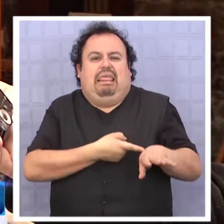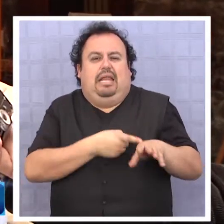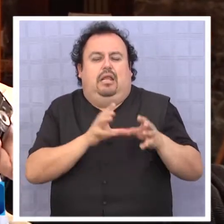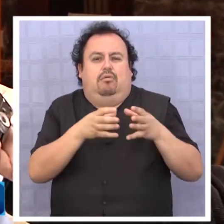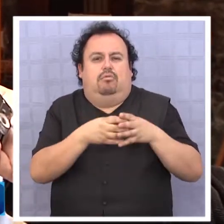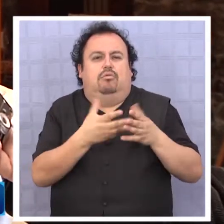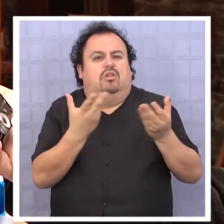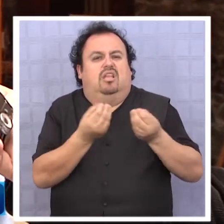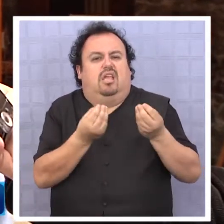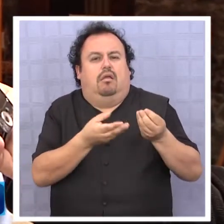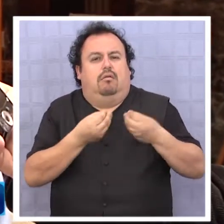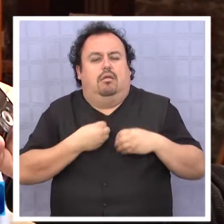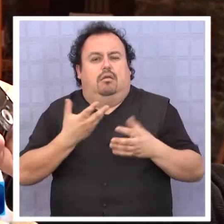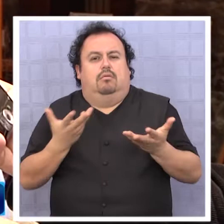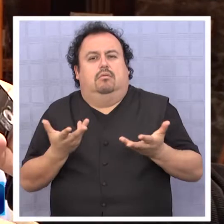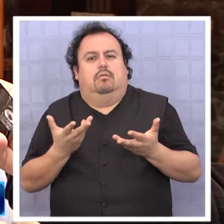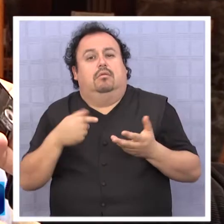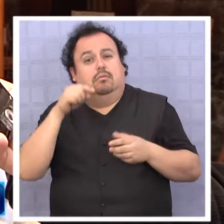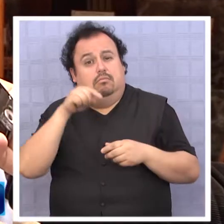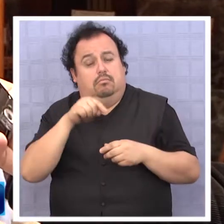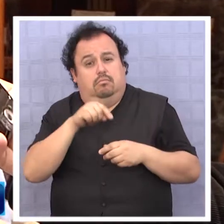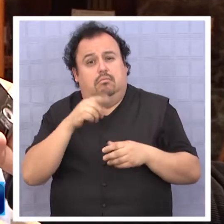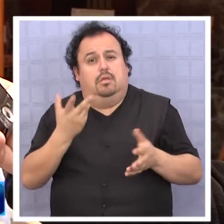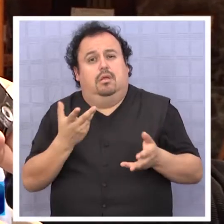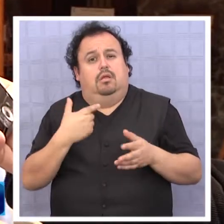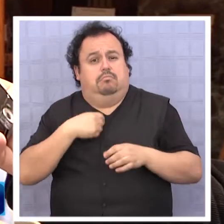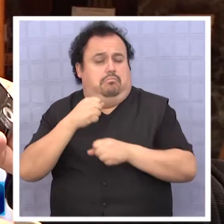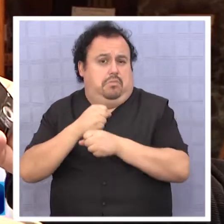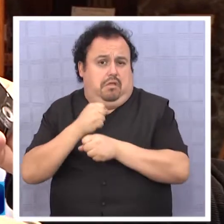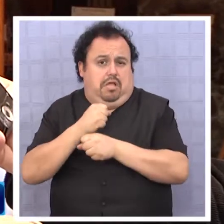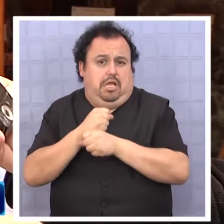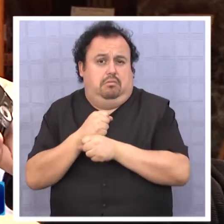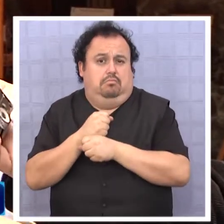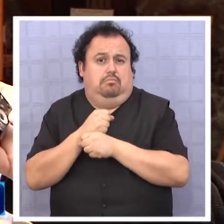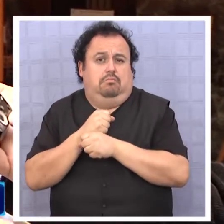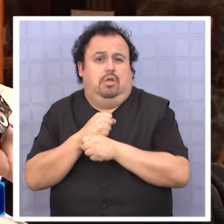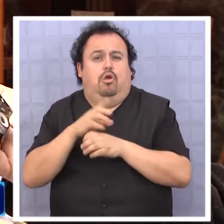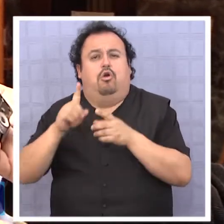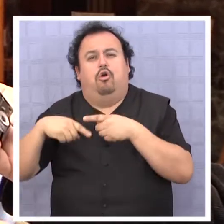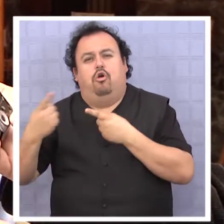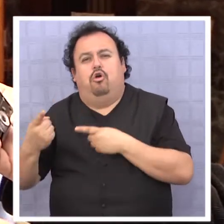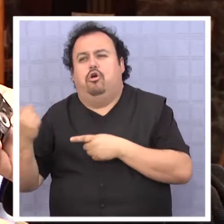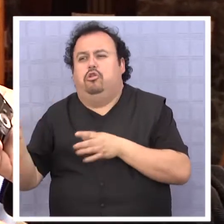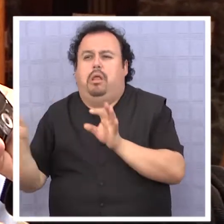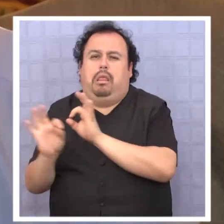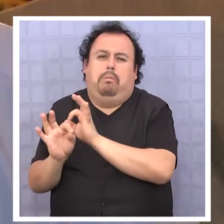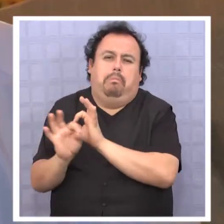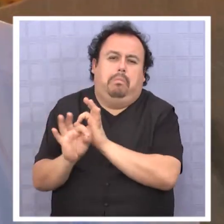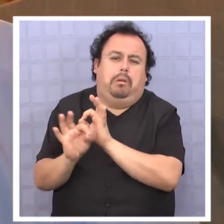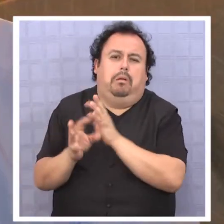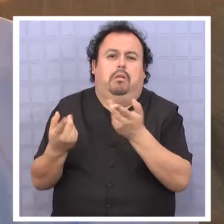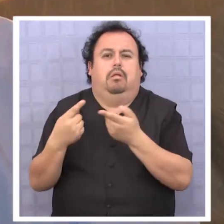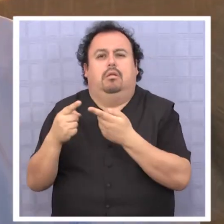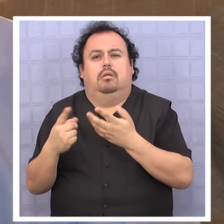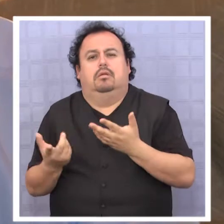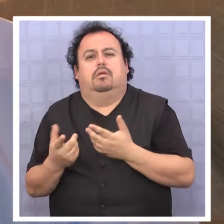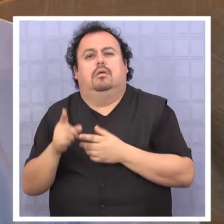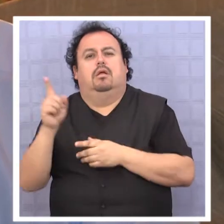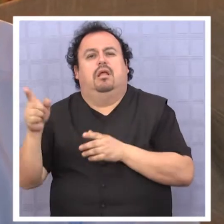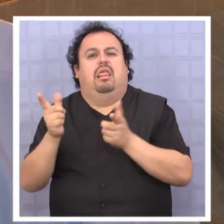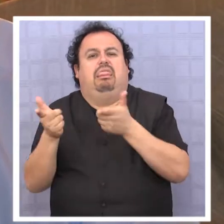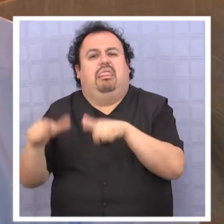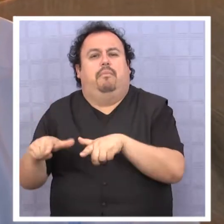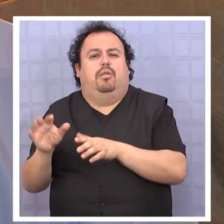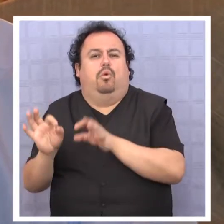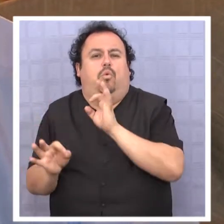una determinación final. Y en eso nos basamos y en eso trabajamos. Ahora han salido otros argumentos que el departamento